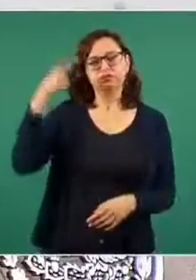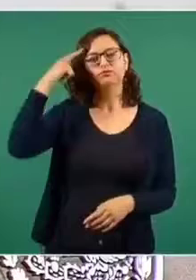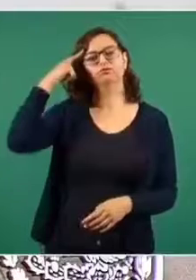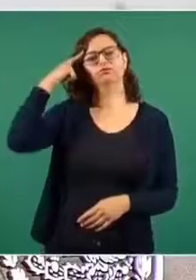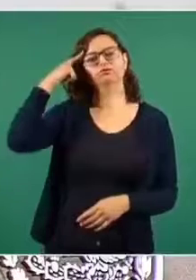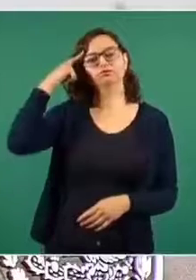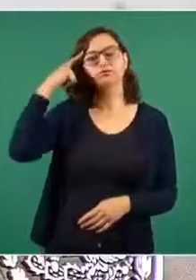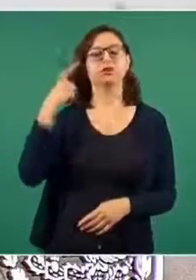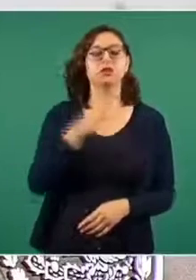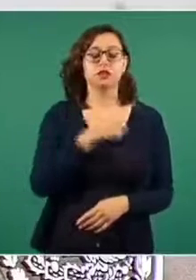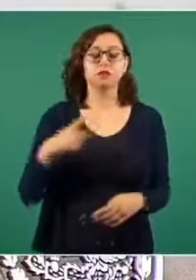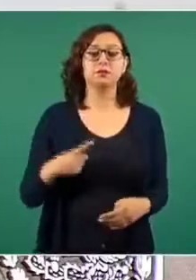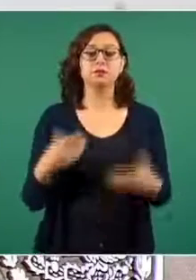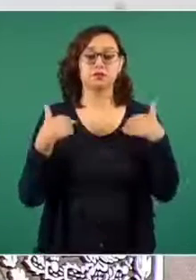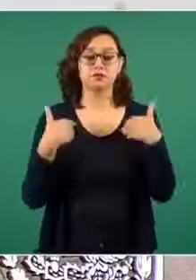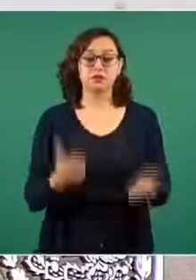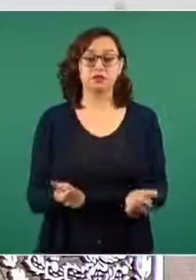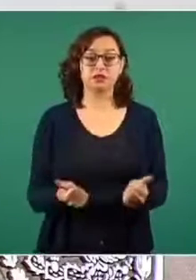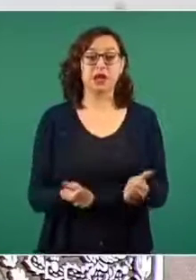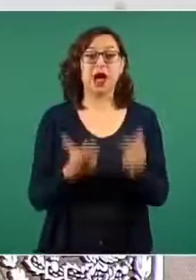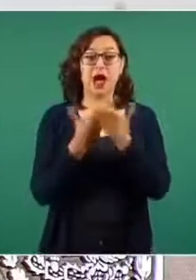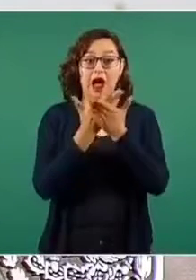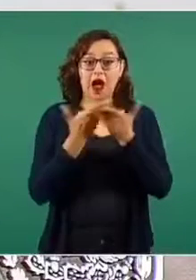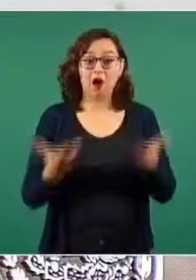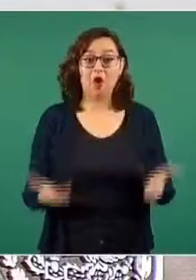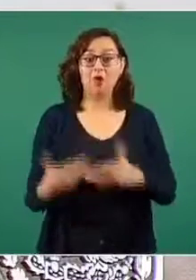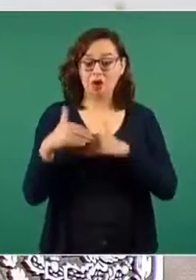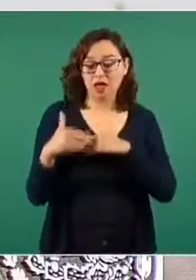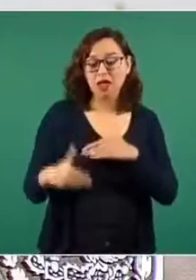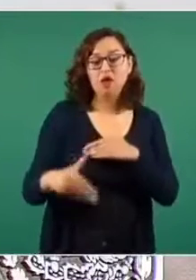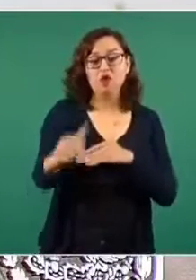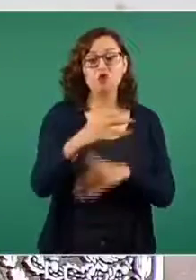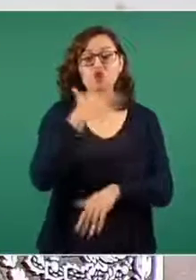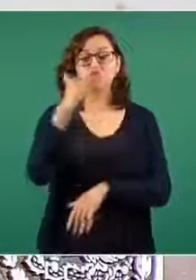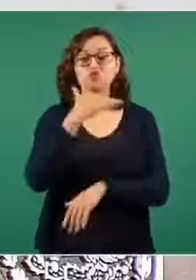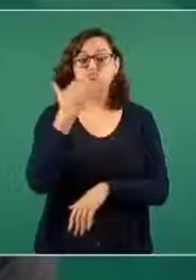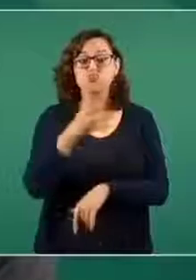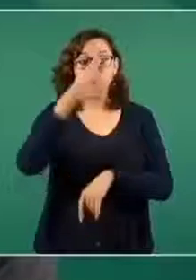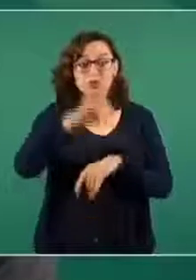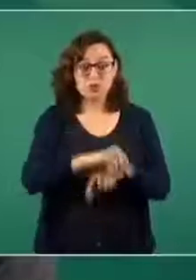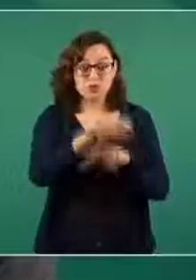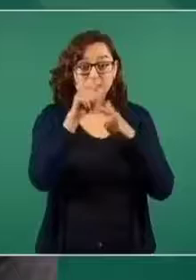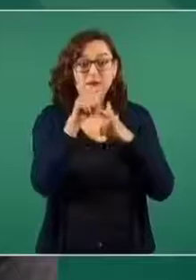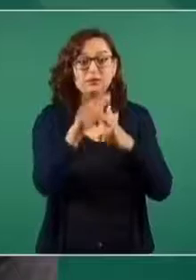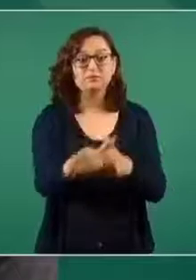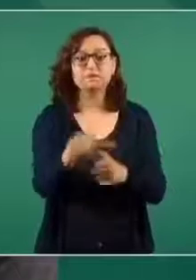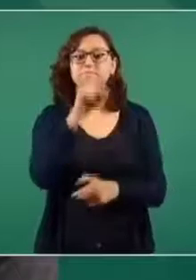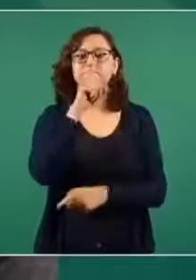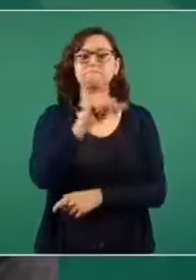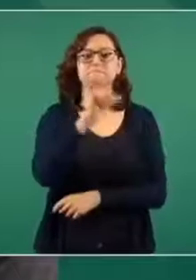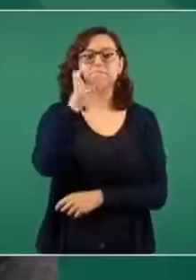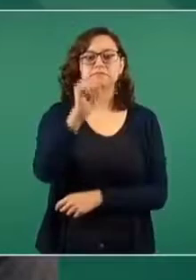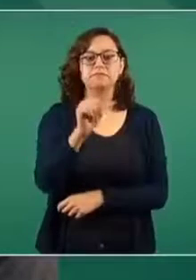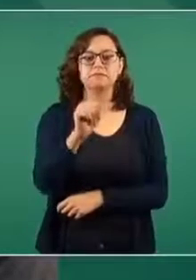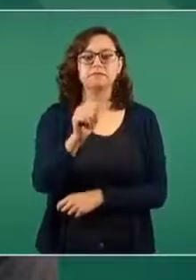es que ya no se permite la corrupción, ese es un triunfo del pueblo,